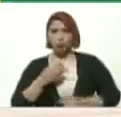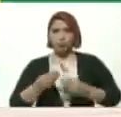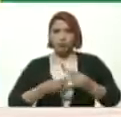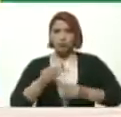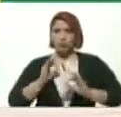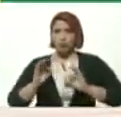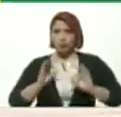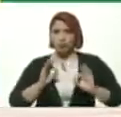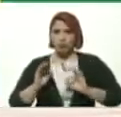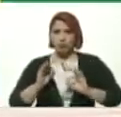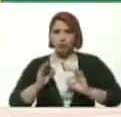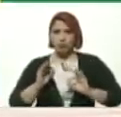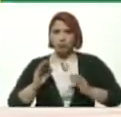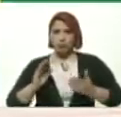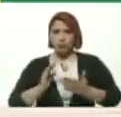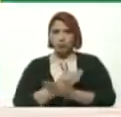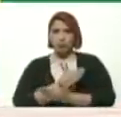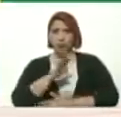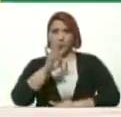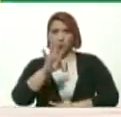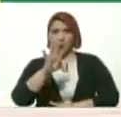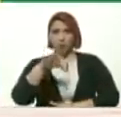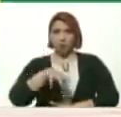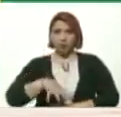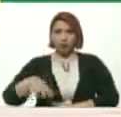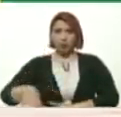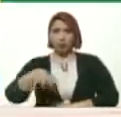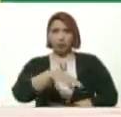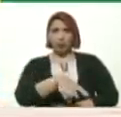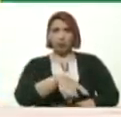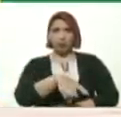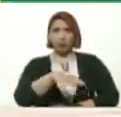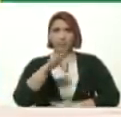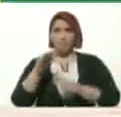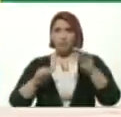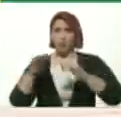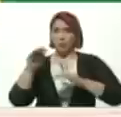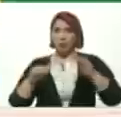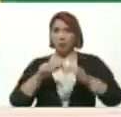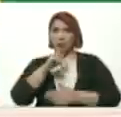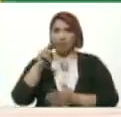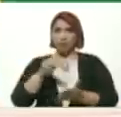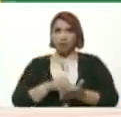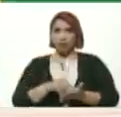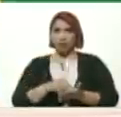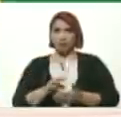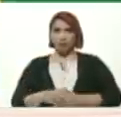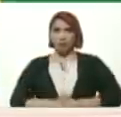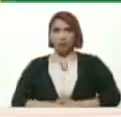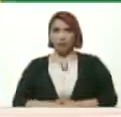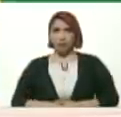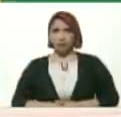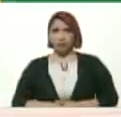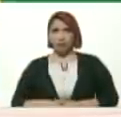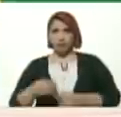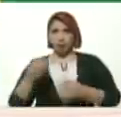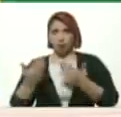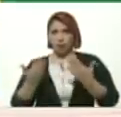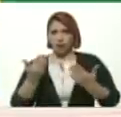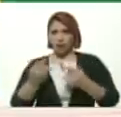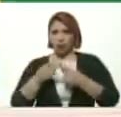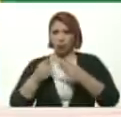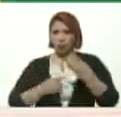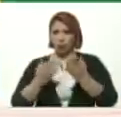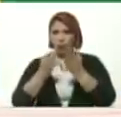Si quitáramos Esos cuatro Entidades federales El promedio nacional Del resto De los